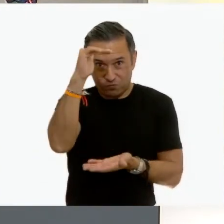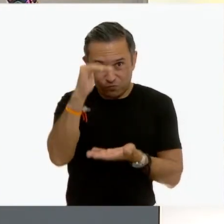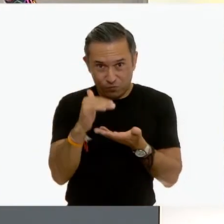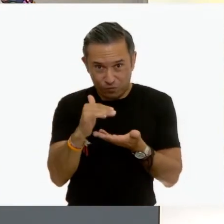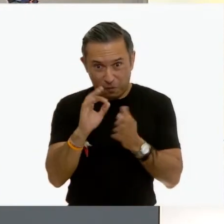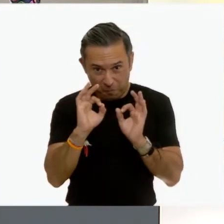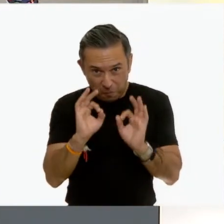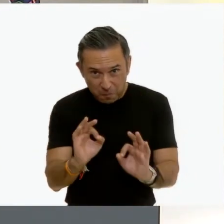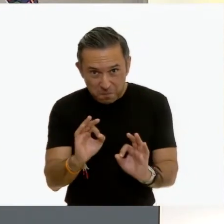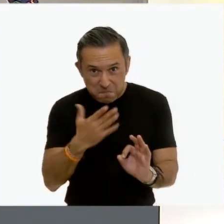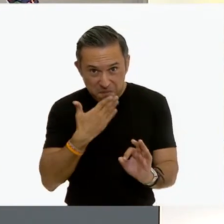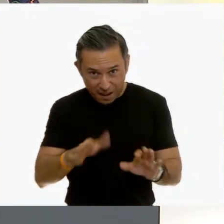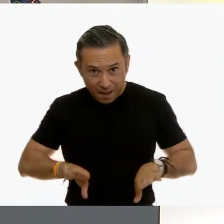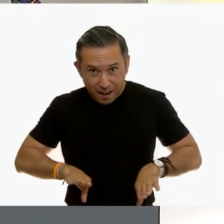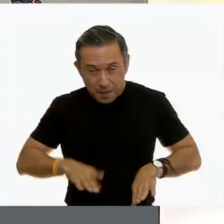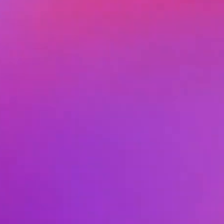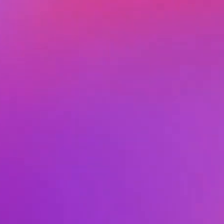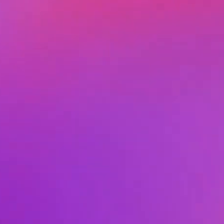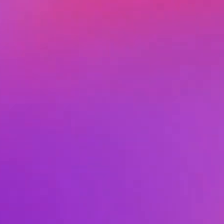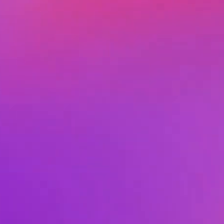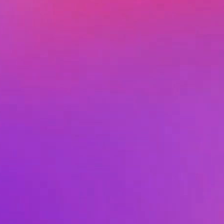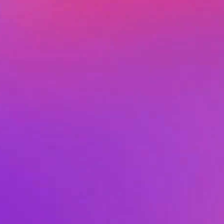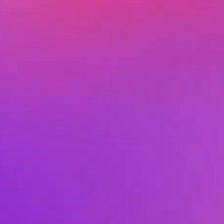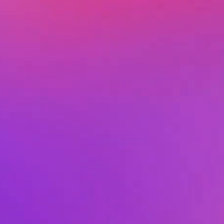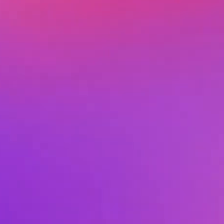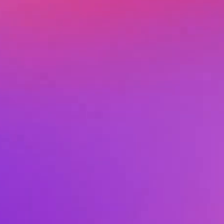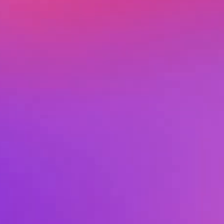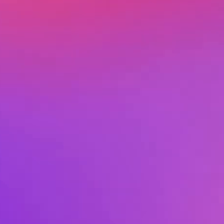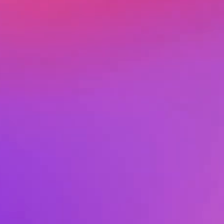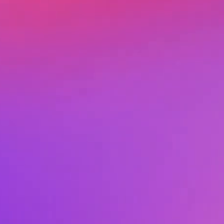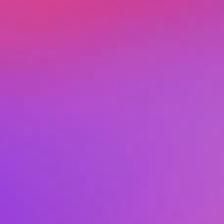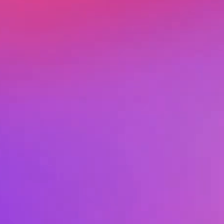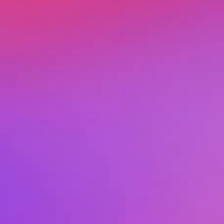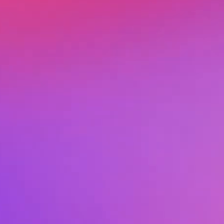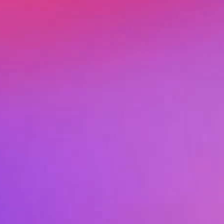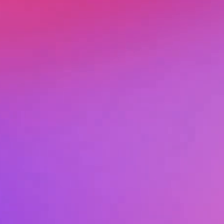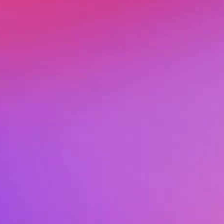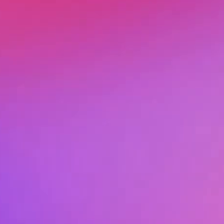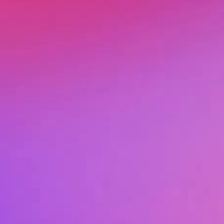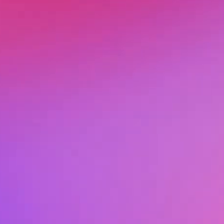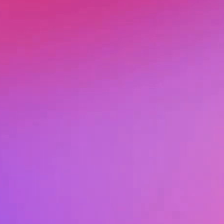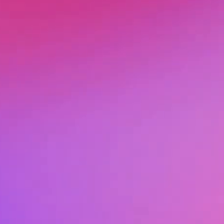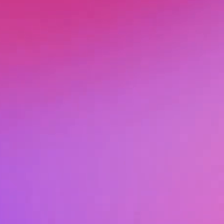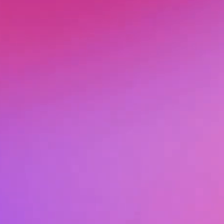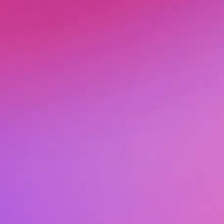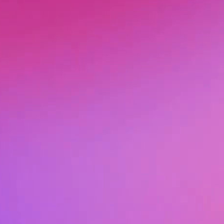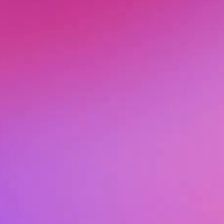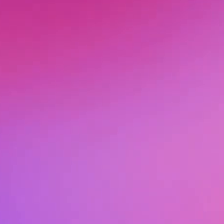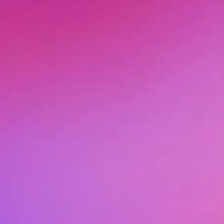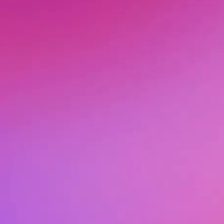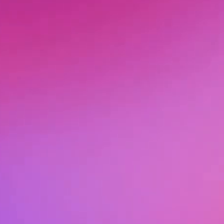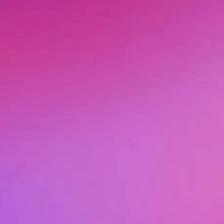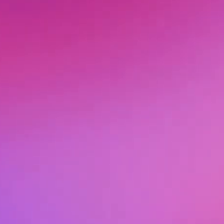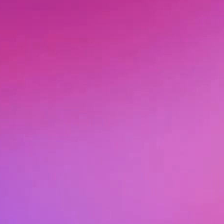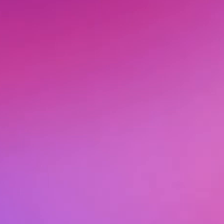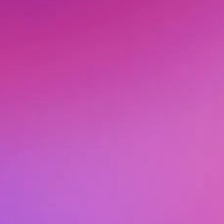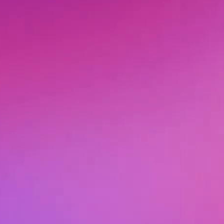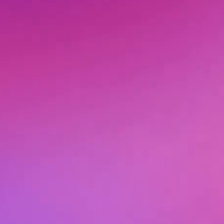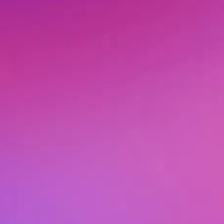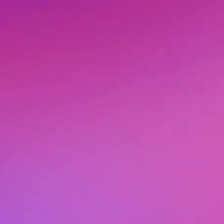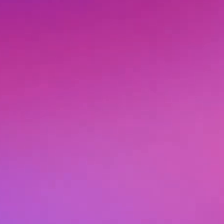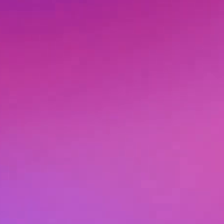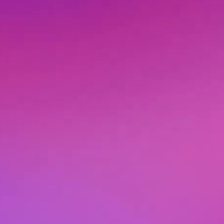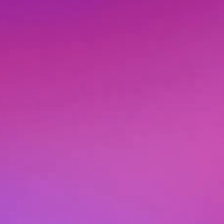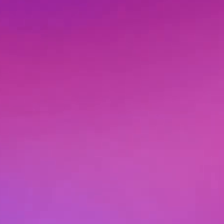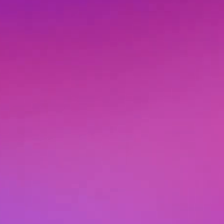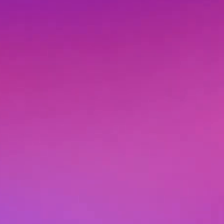Hasta aquí nuestra sesión del día de hoy. Si tienes dudas o necesitas ayuda, llama al Centro de Apoyo Pedagógico a